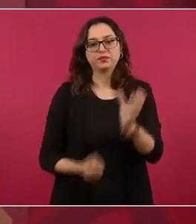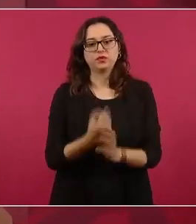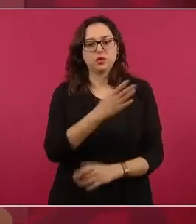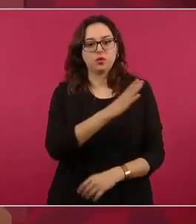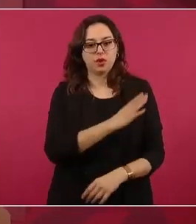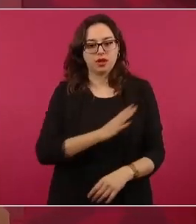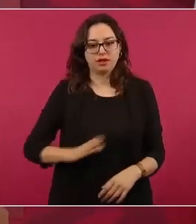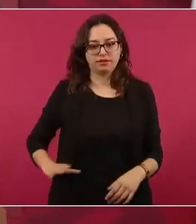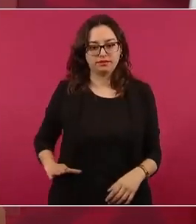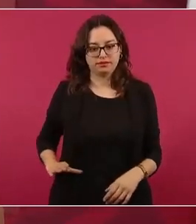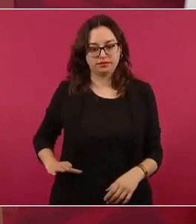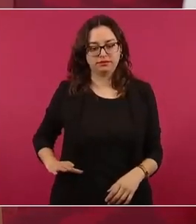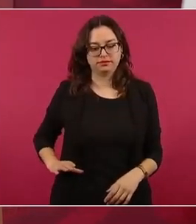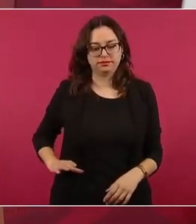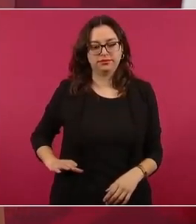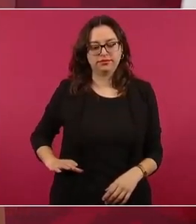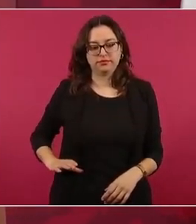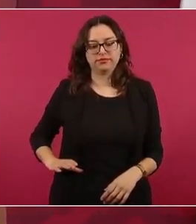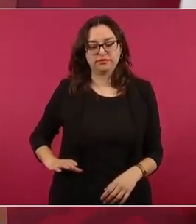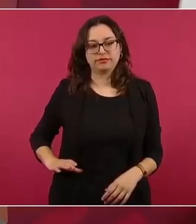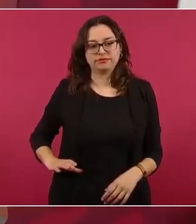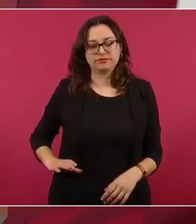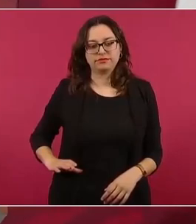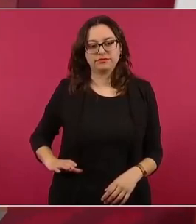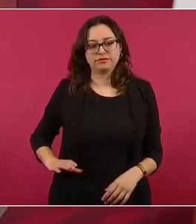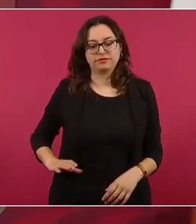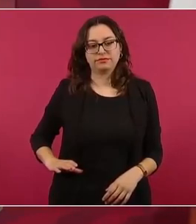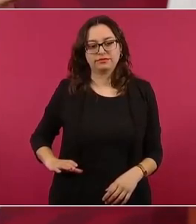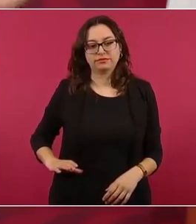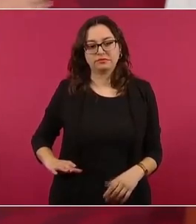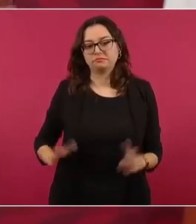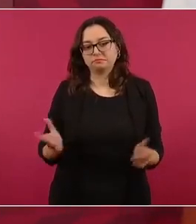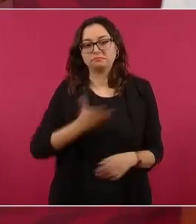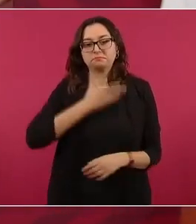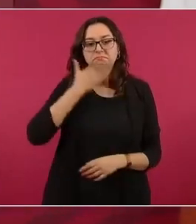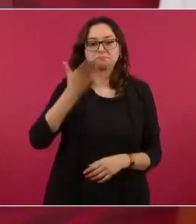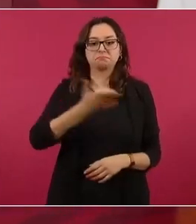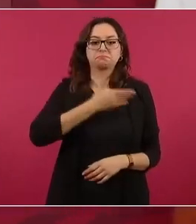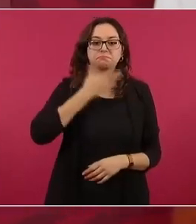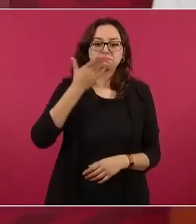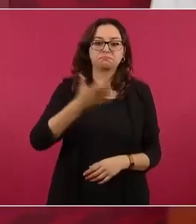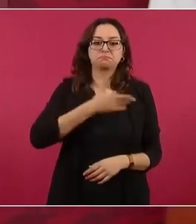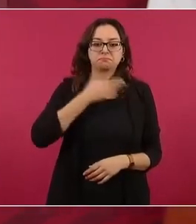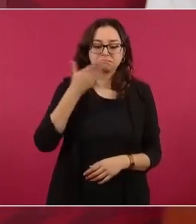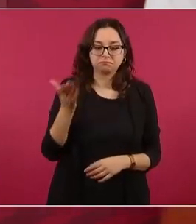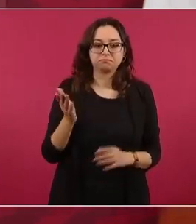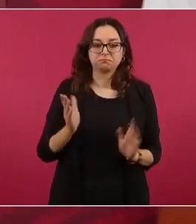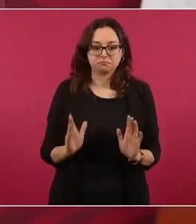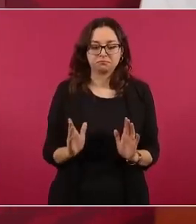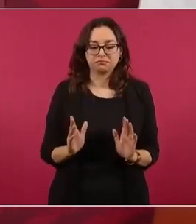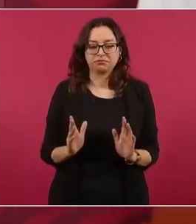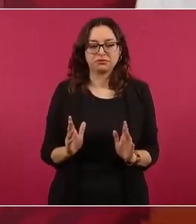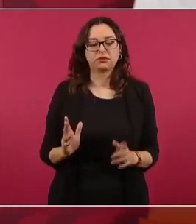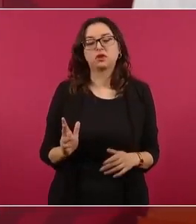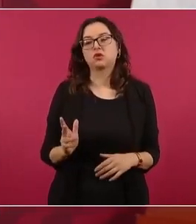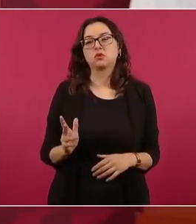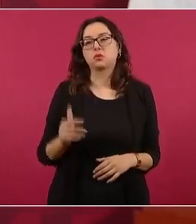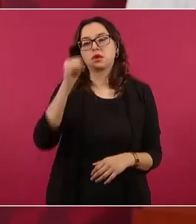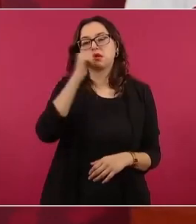todos salían o en los últimos tiempos salían de gobernación.